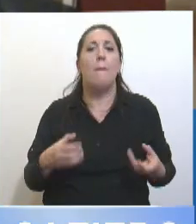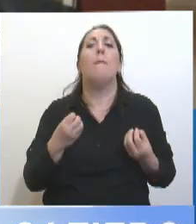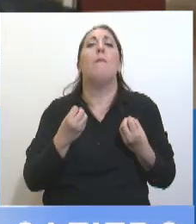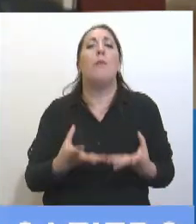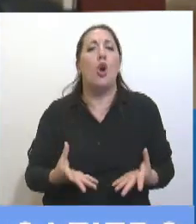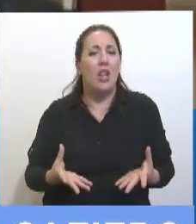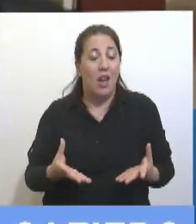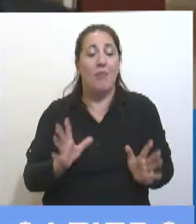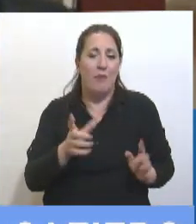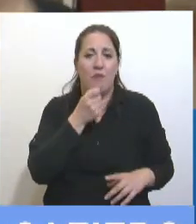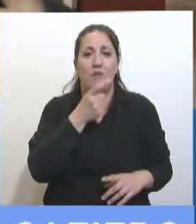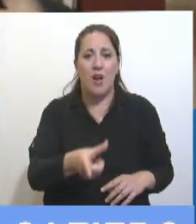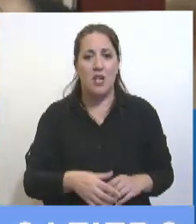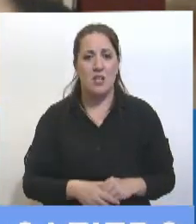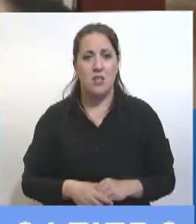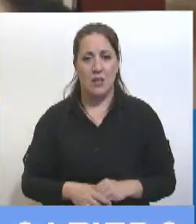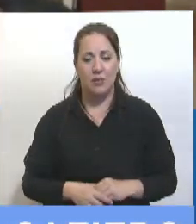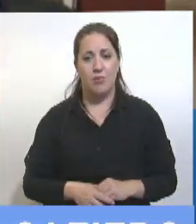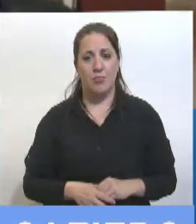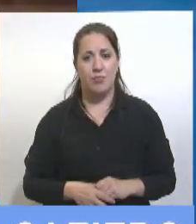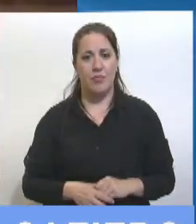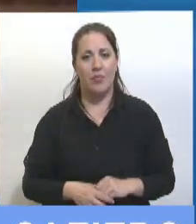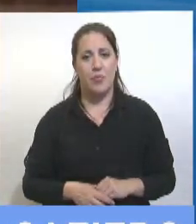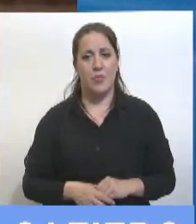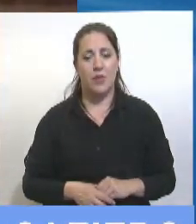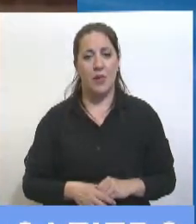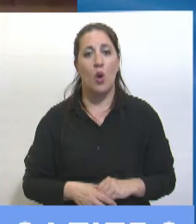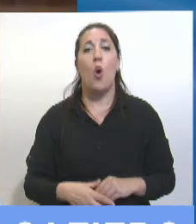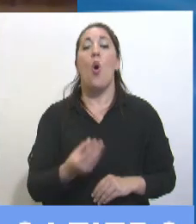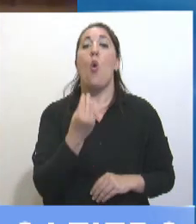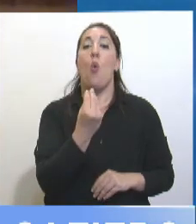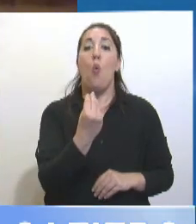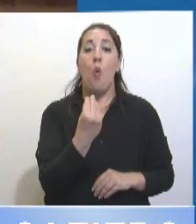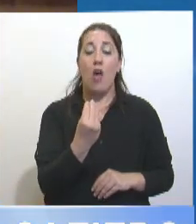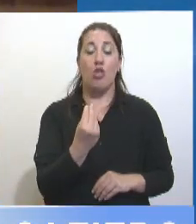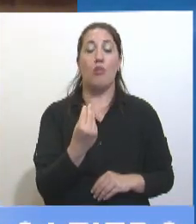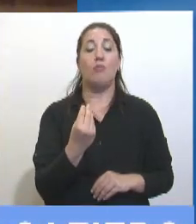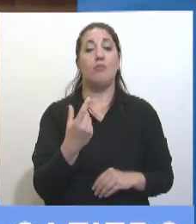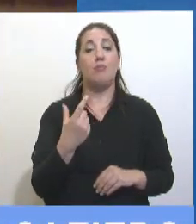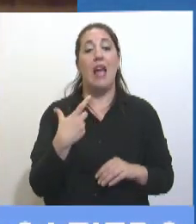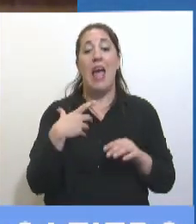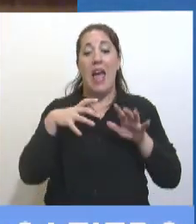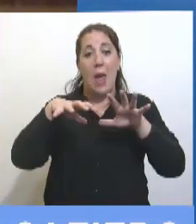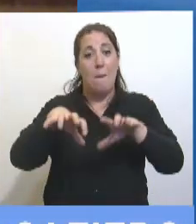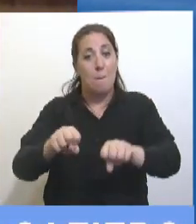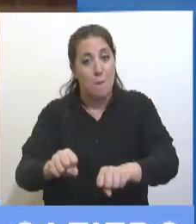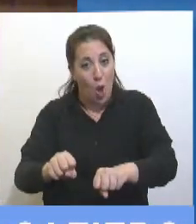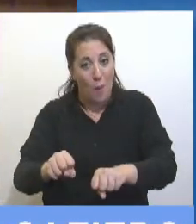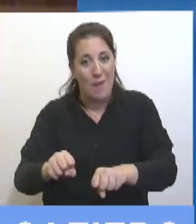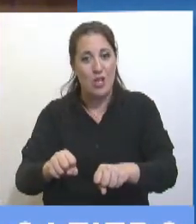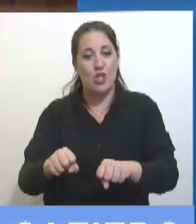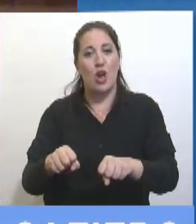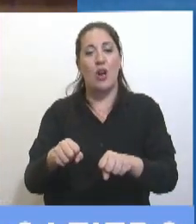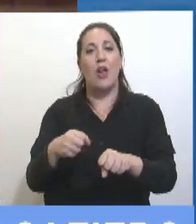Es muy sencillo. Cuando uno, en una expropiación, tiene que pagar, en una